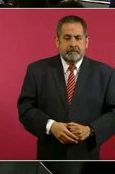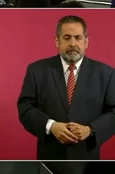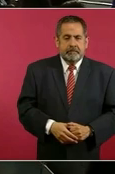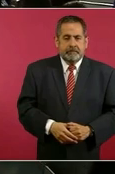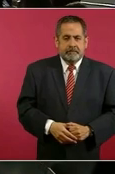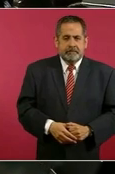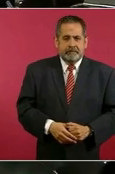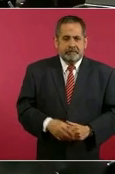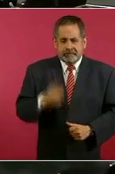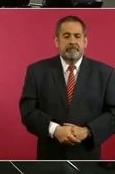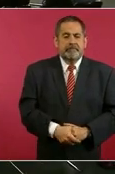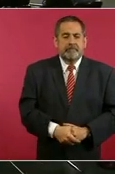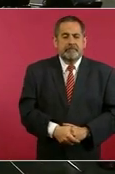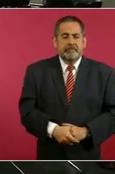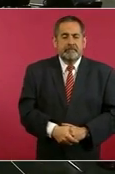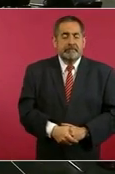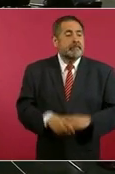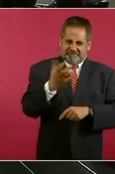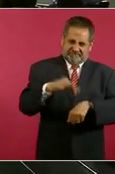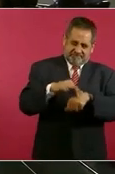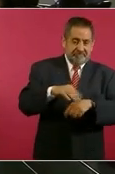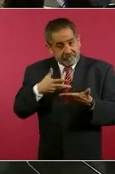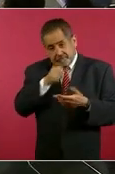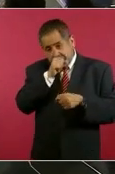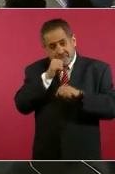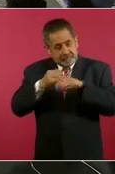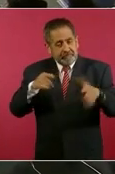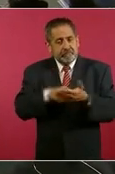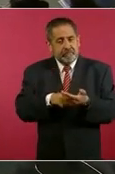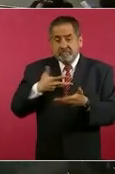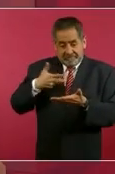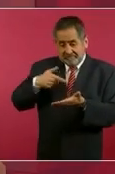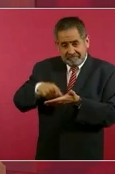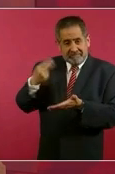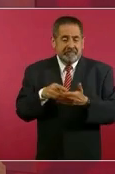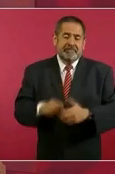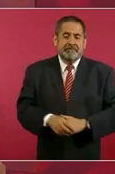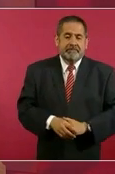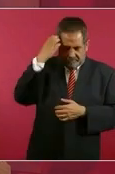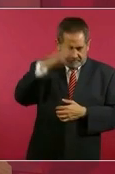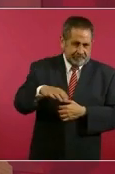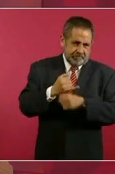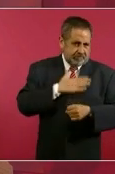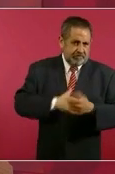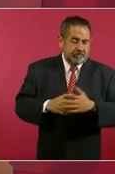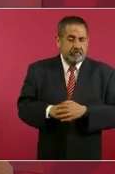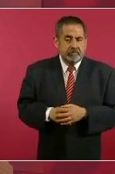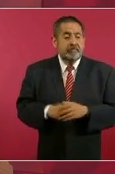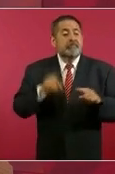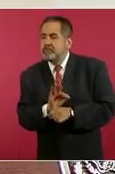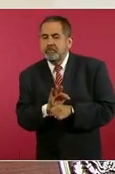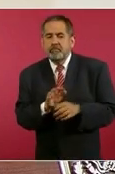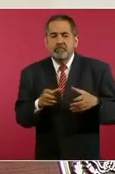A ver, ¿por qué no pones el informe? De los que participaron en la ejecución de estos actos criminales. Y de los que